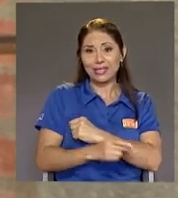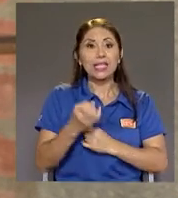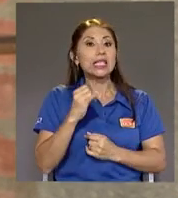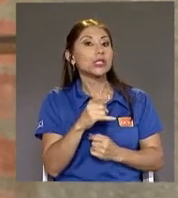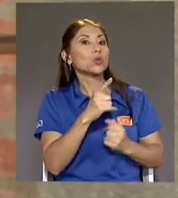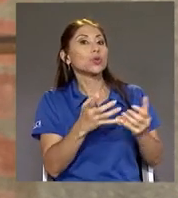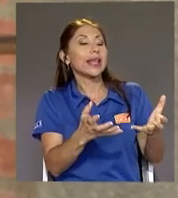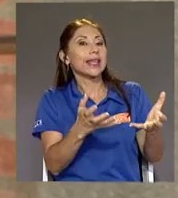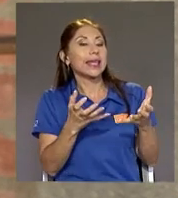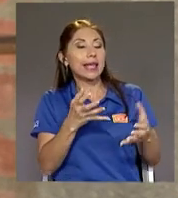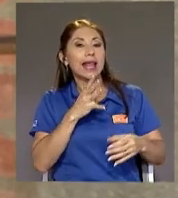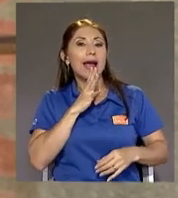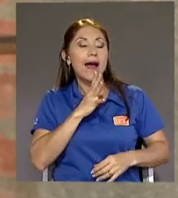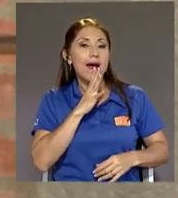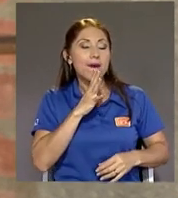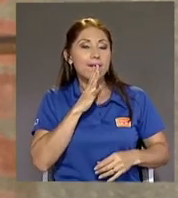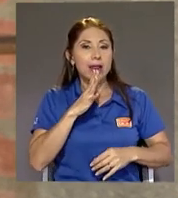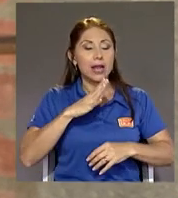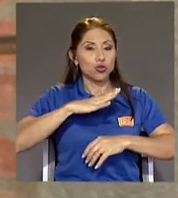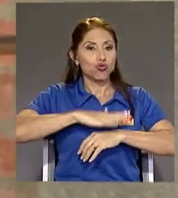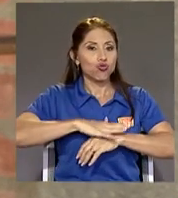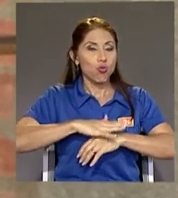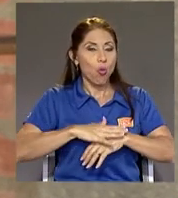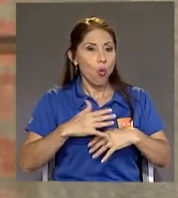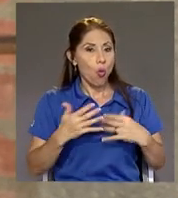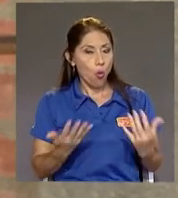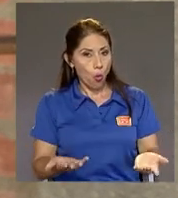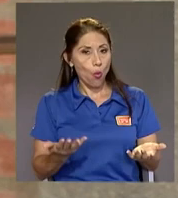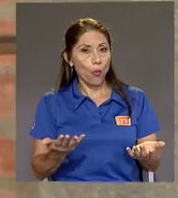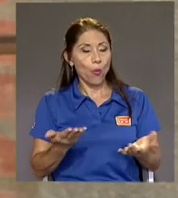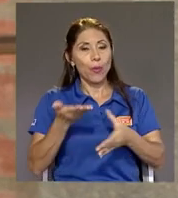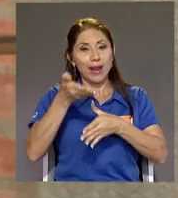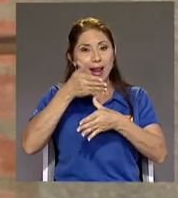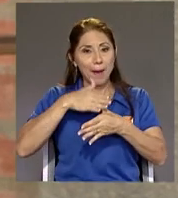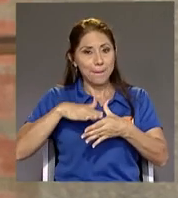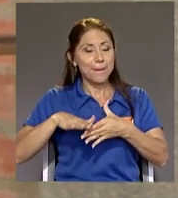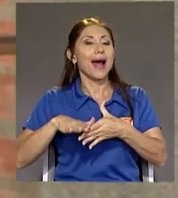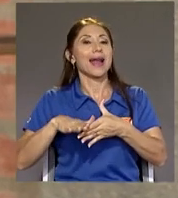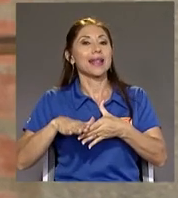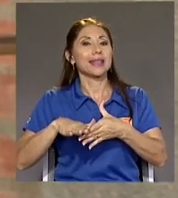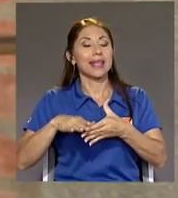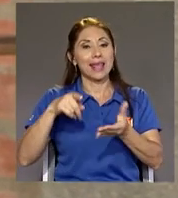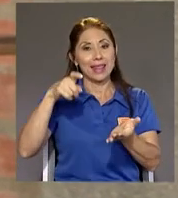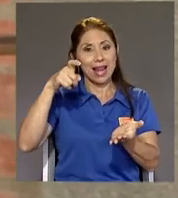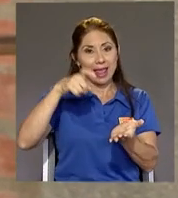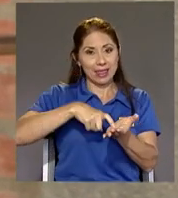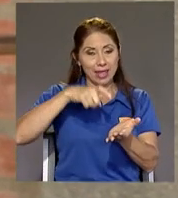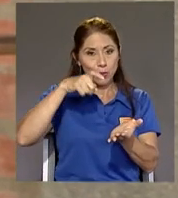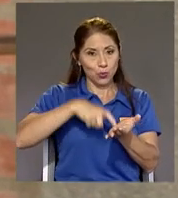de la parte de la deuda